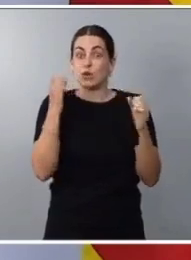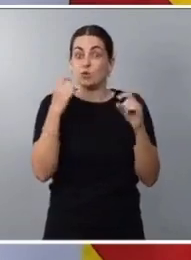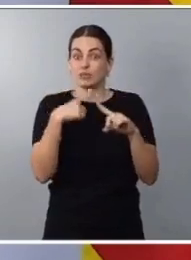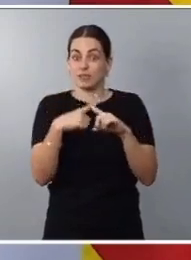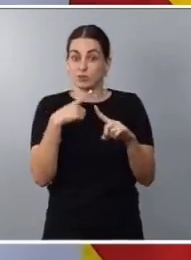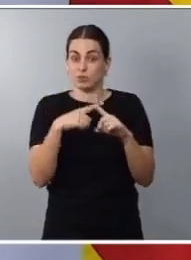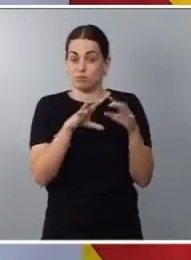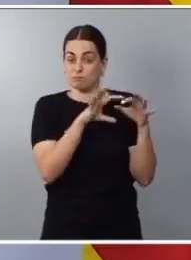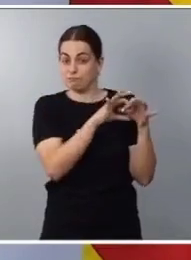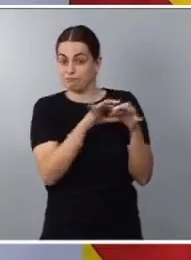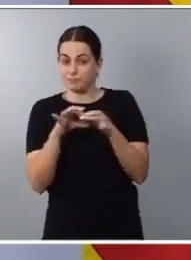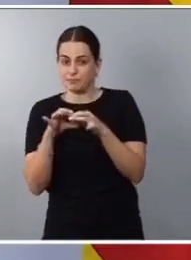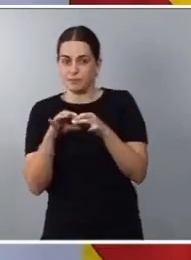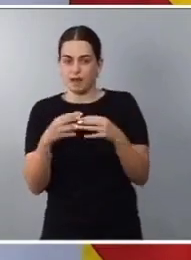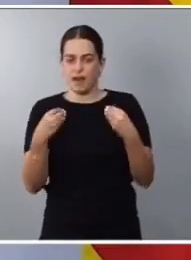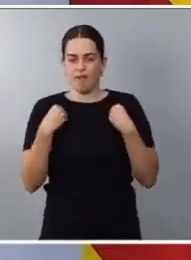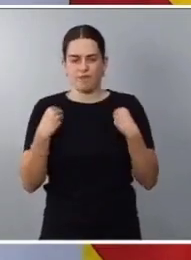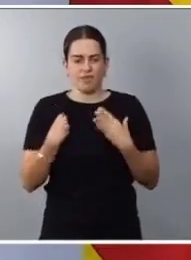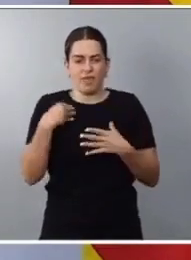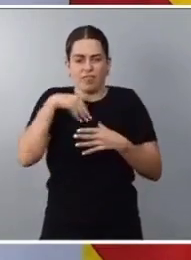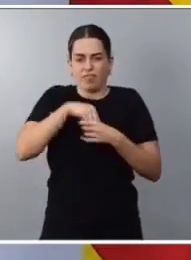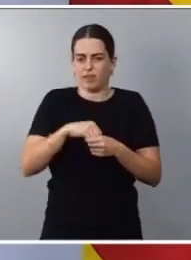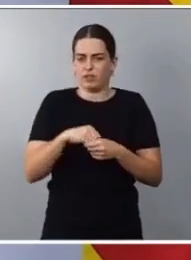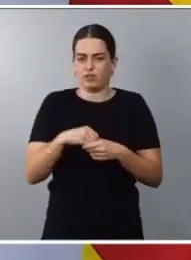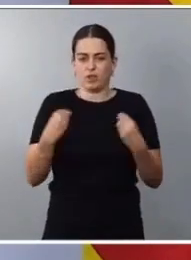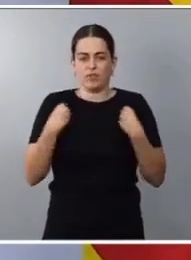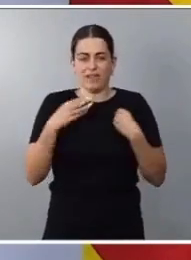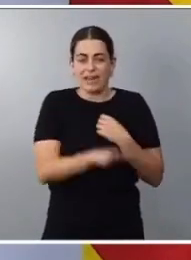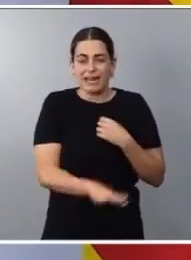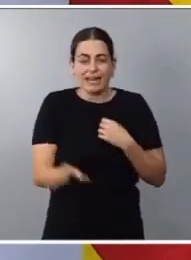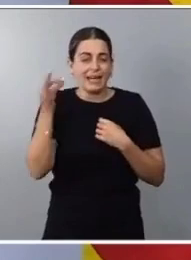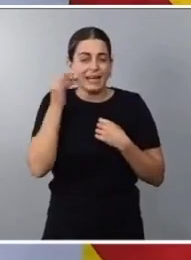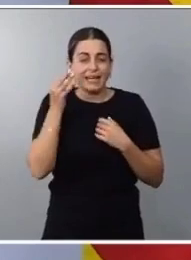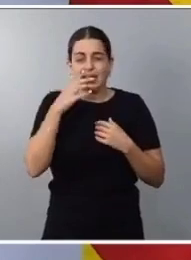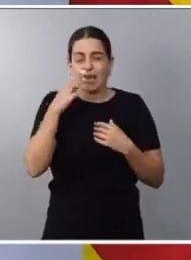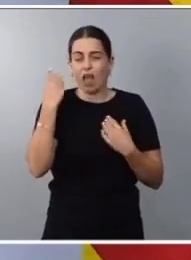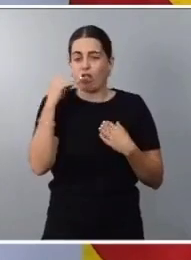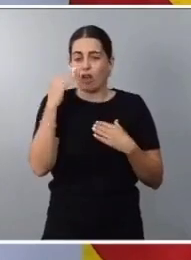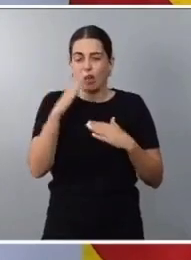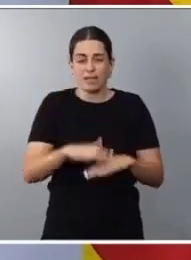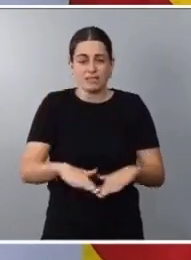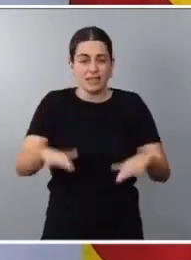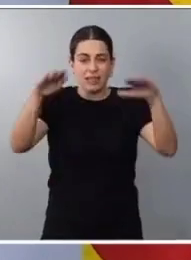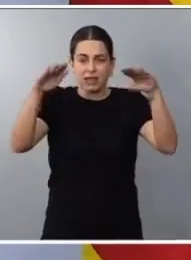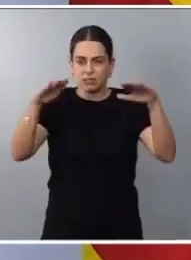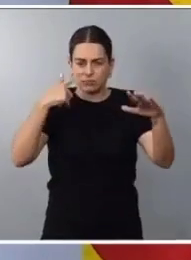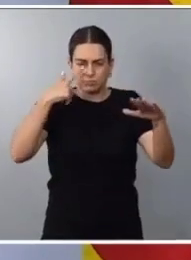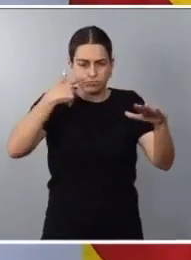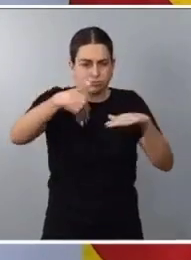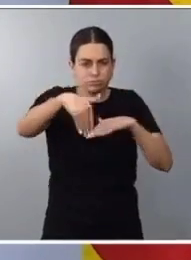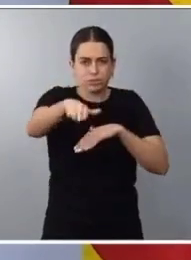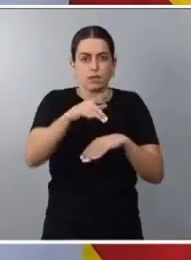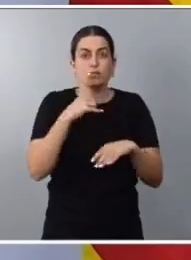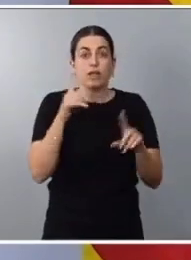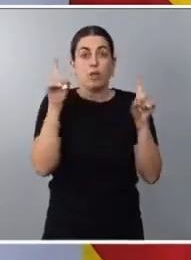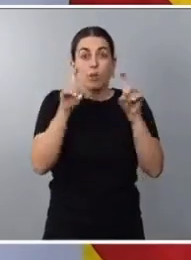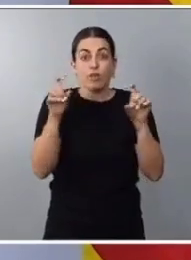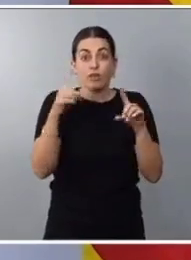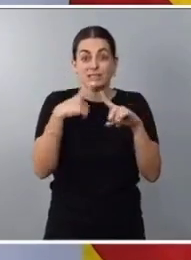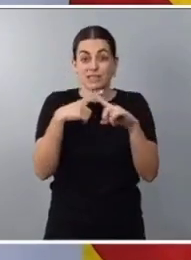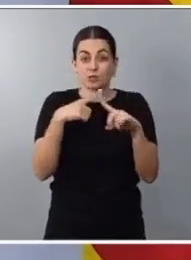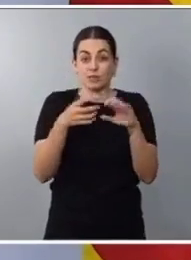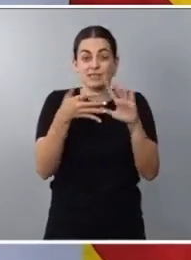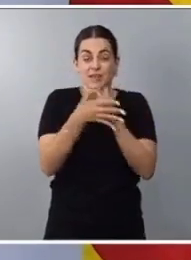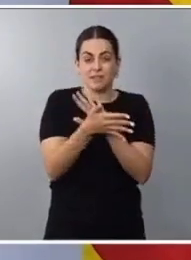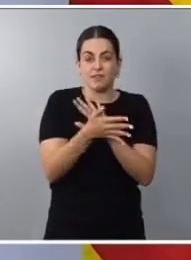de la vida de las niñas, de las adolescentes, de las mujeres, a lo largo de toda la vida. Planteamos que la educación sexual, que es un derecho de los niños,